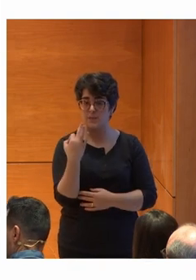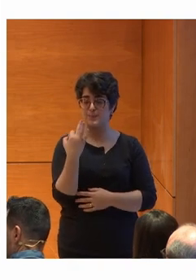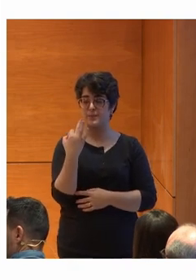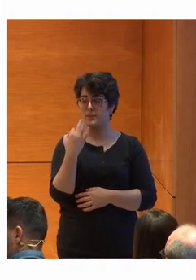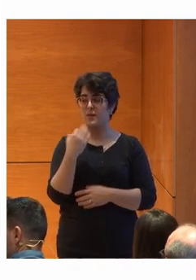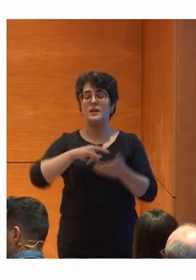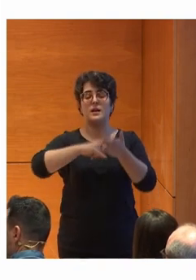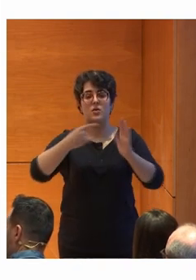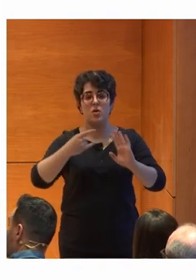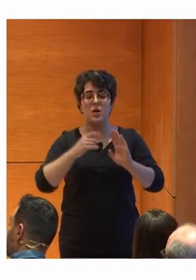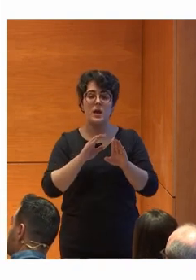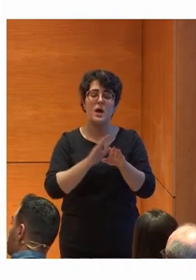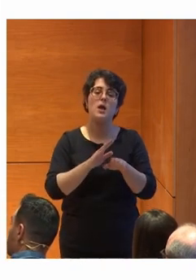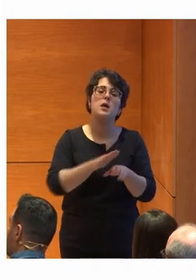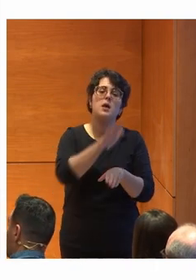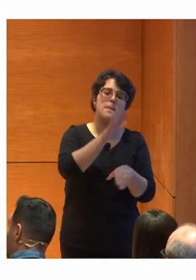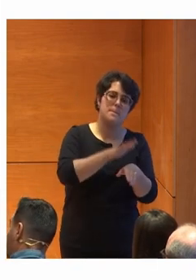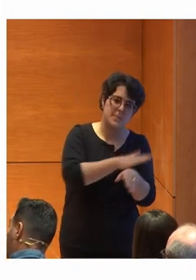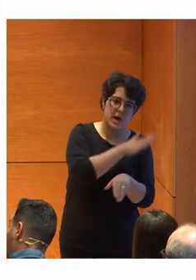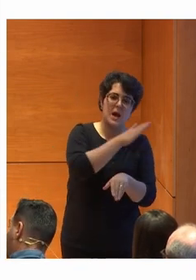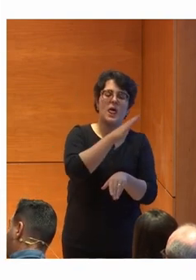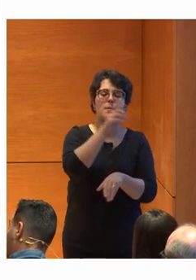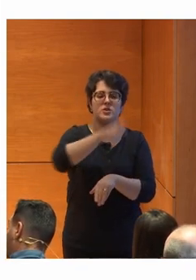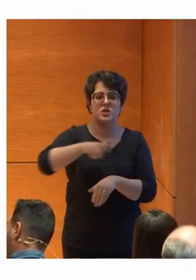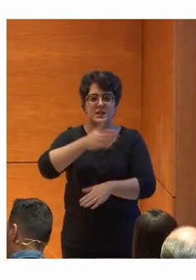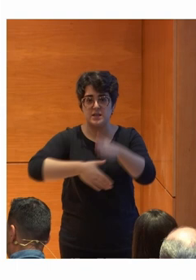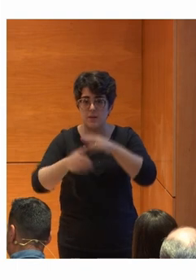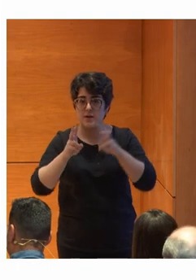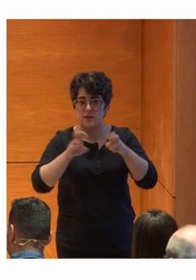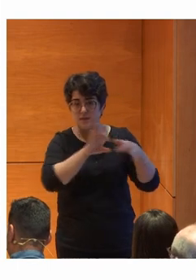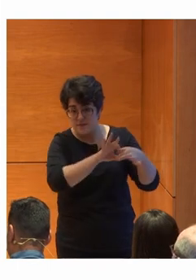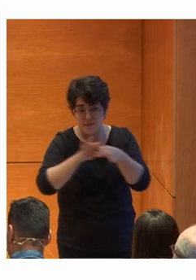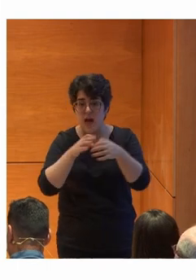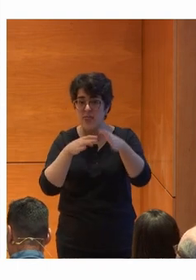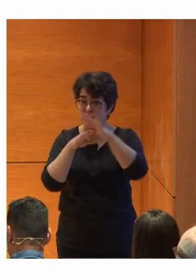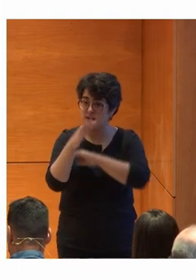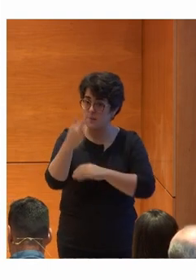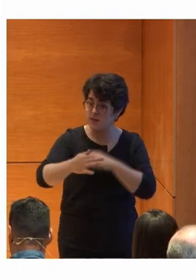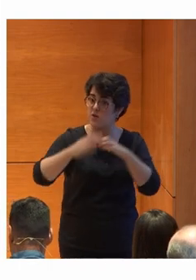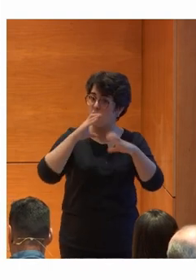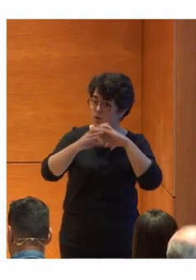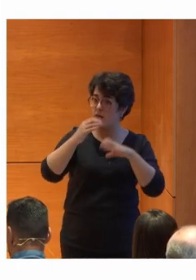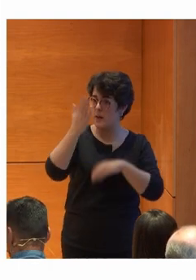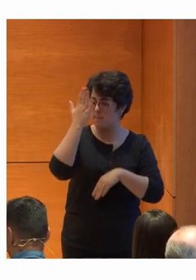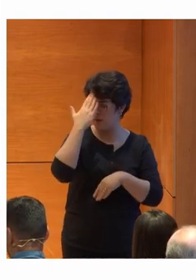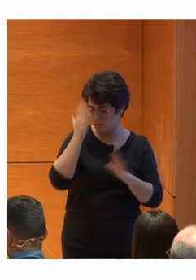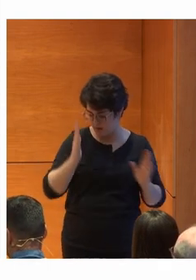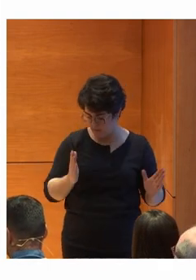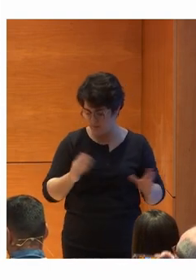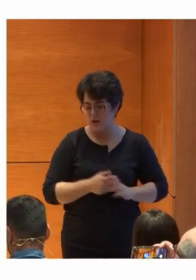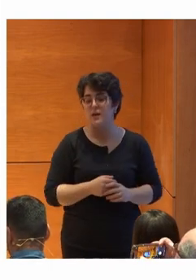Es tecnología pensada por y para las personas con discapacidad En cuestiones de accesibilidad y de comunicación principalmente